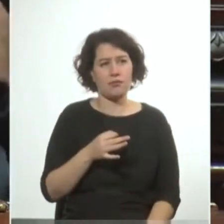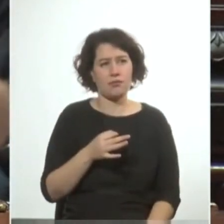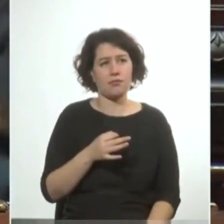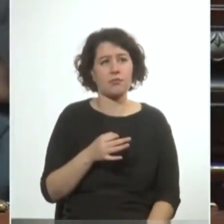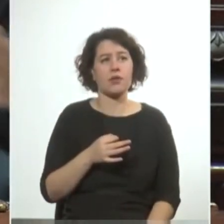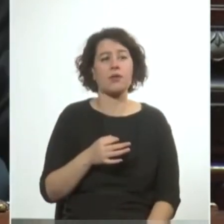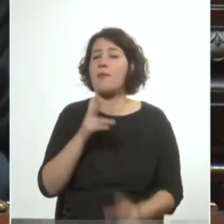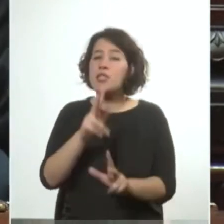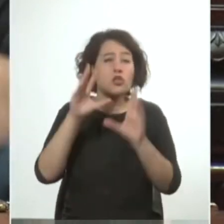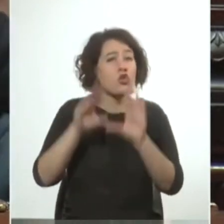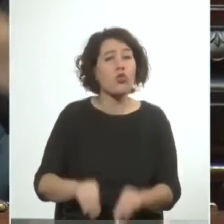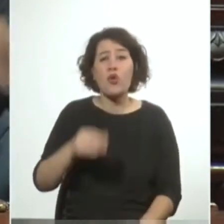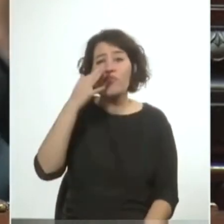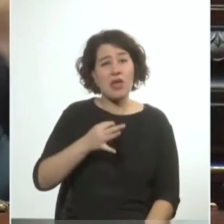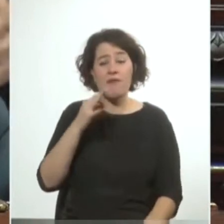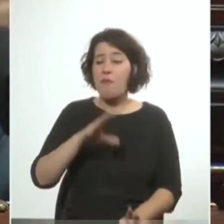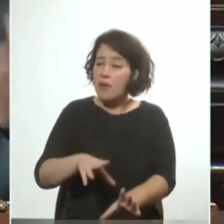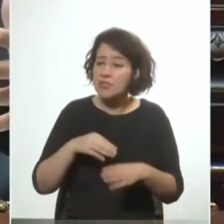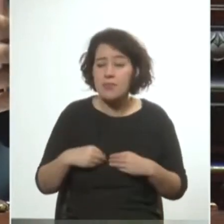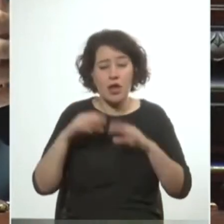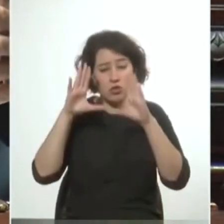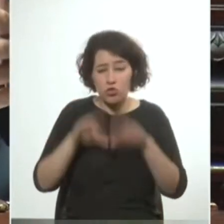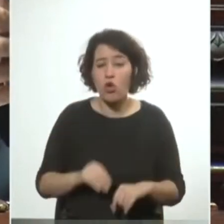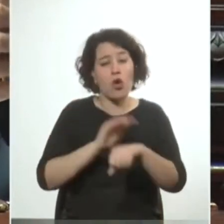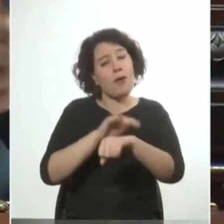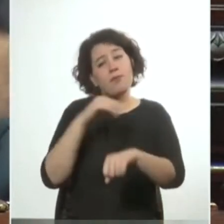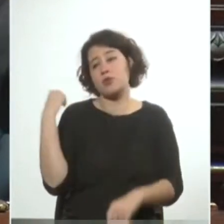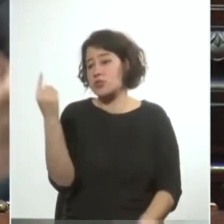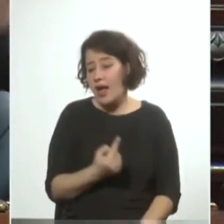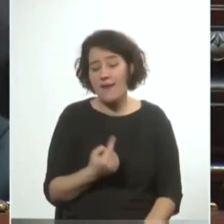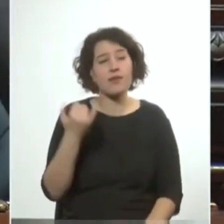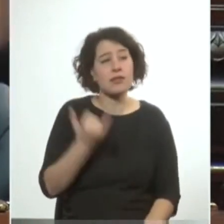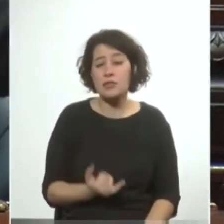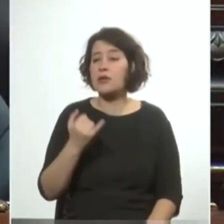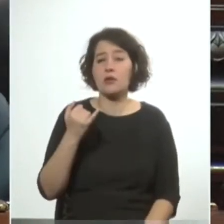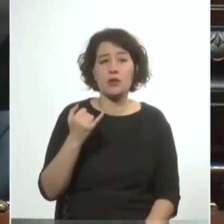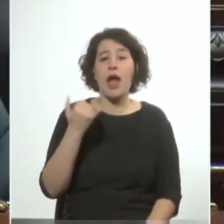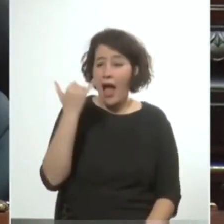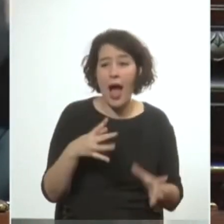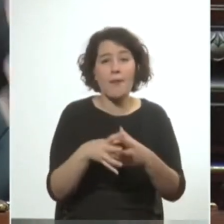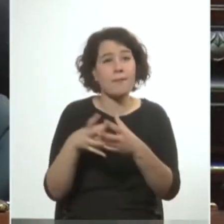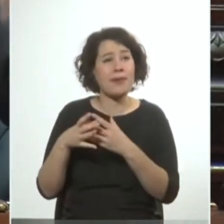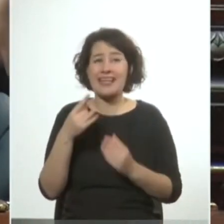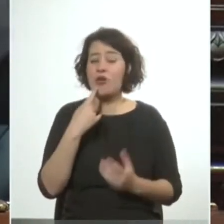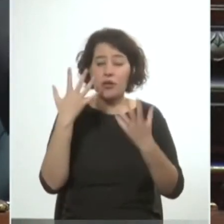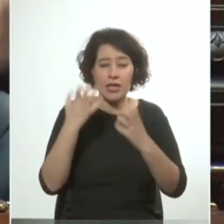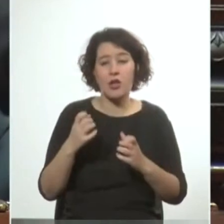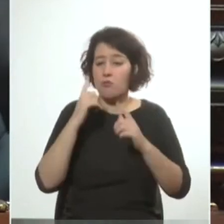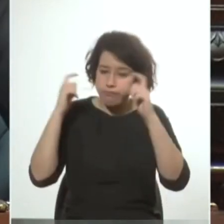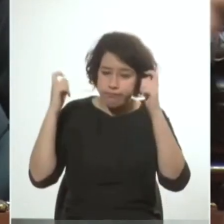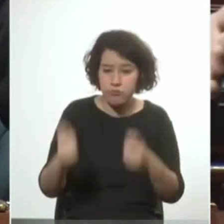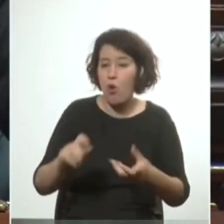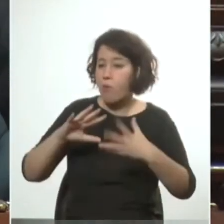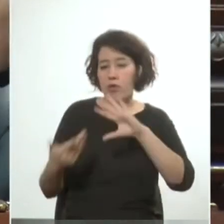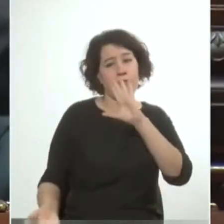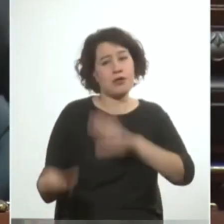vamos a decir toda la verdad vamos a asumir toda la cuota parte de responsabilidad que tuvimos hubieron o no hubieron partidos políticos que quisieron imponer un modelo que no era